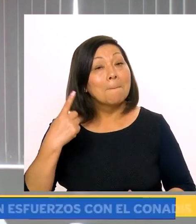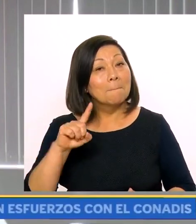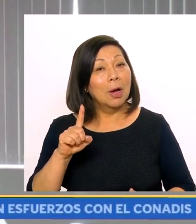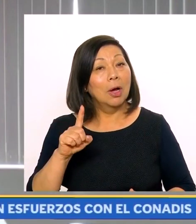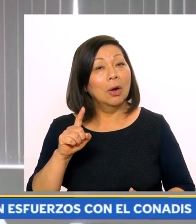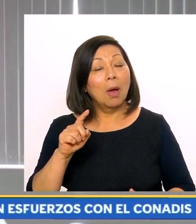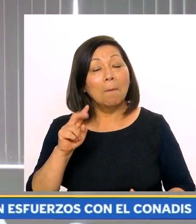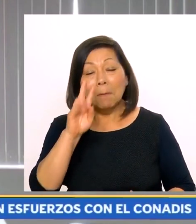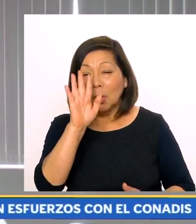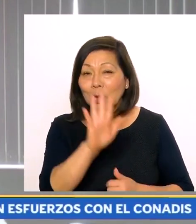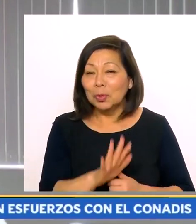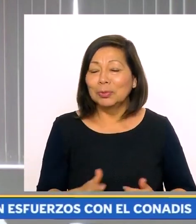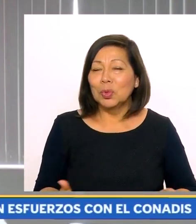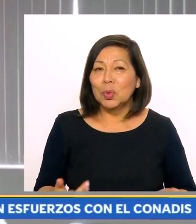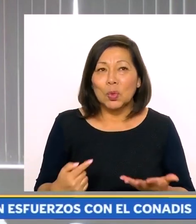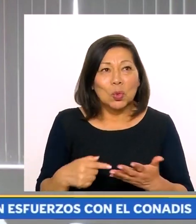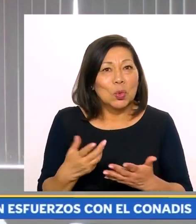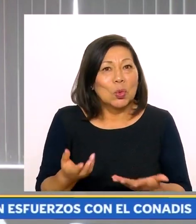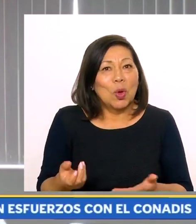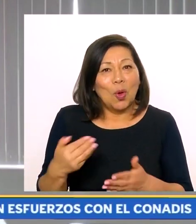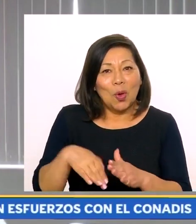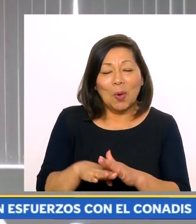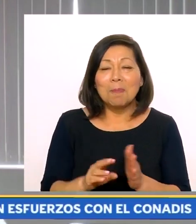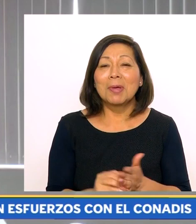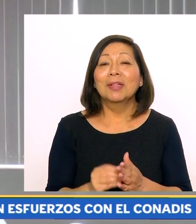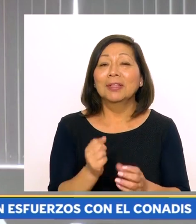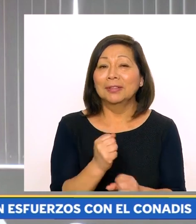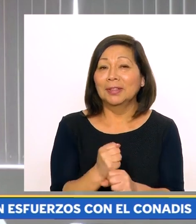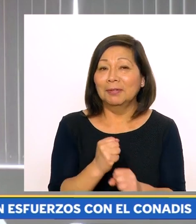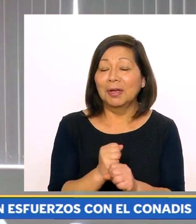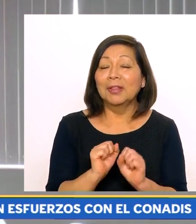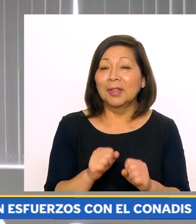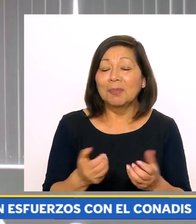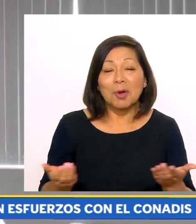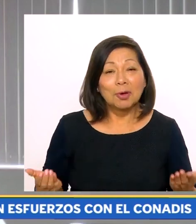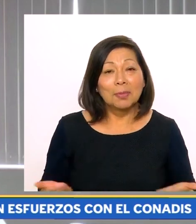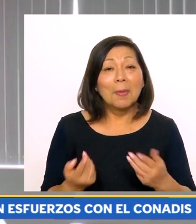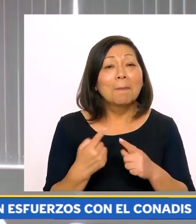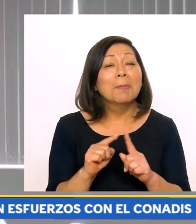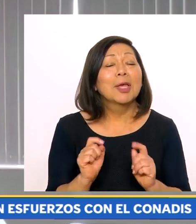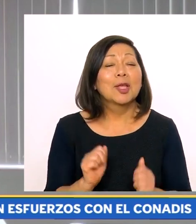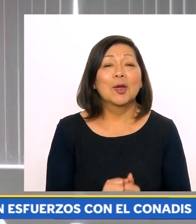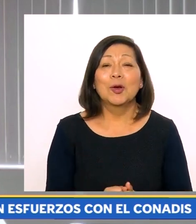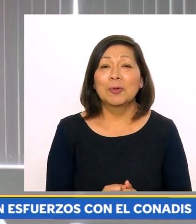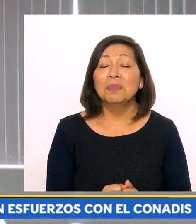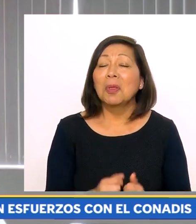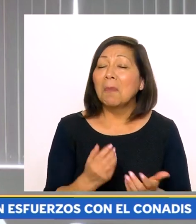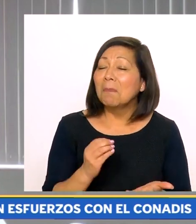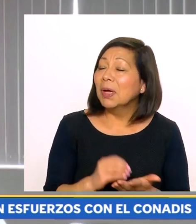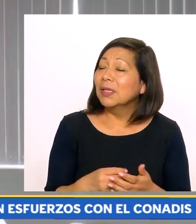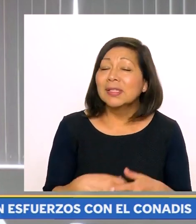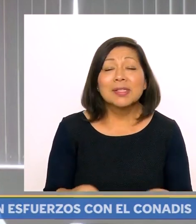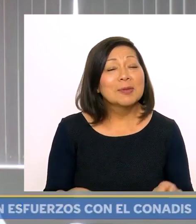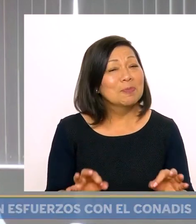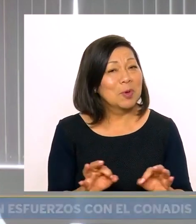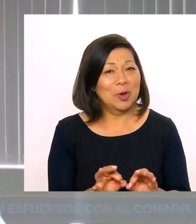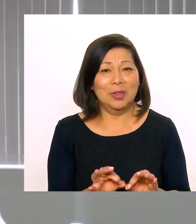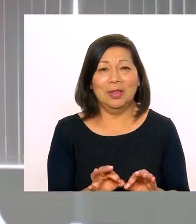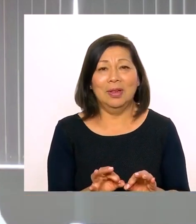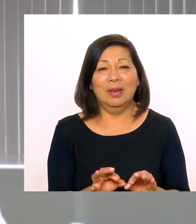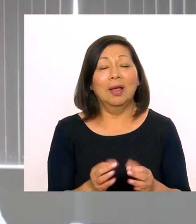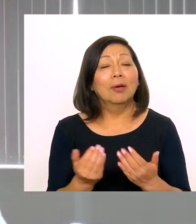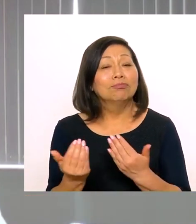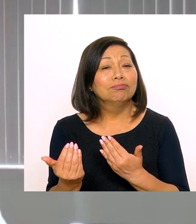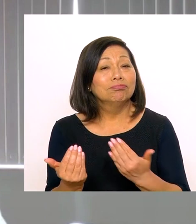con el IPD esta descentralización a nivel nacional. Así que es otra de las líneas de trabajo que también estamos impulsando, pero te